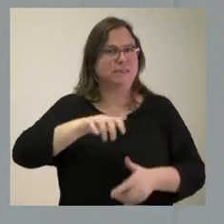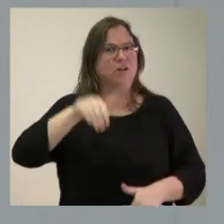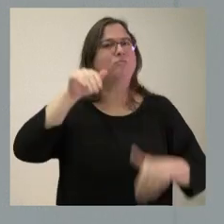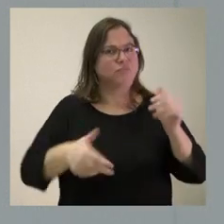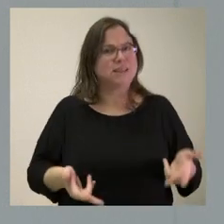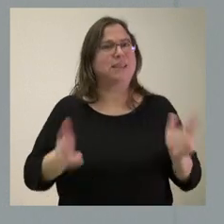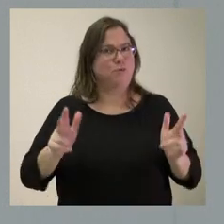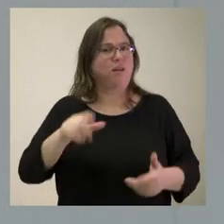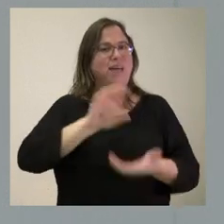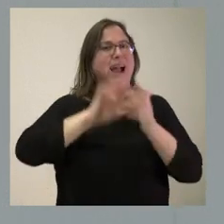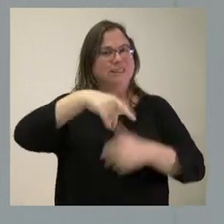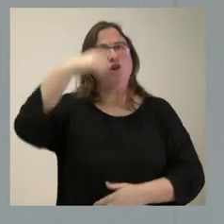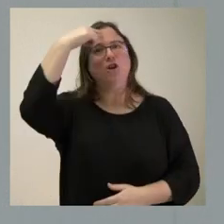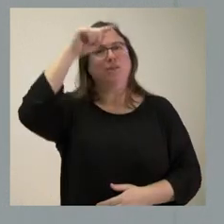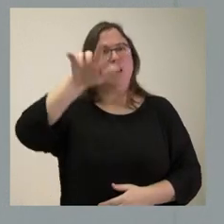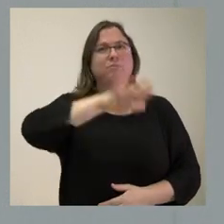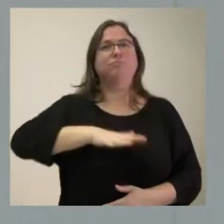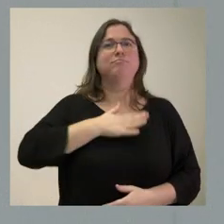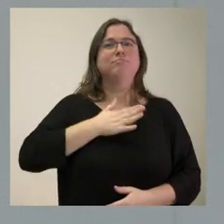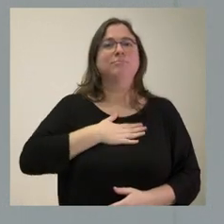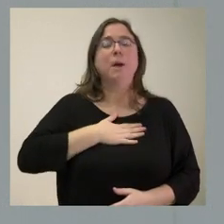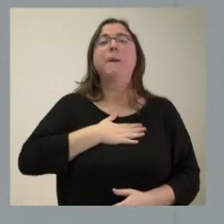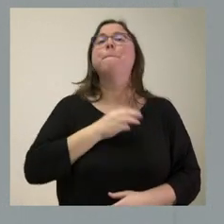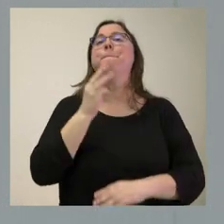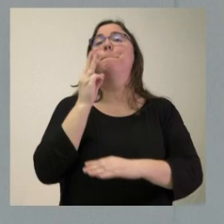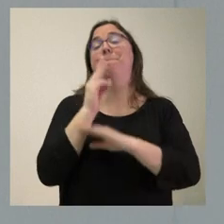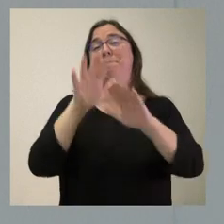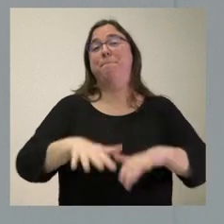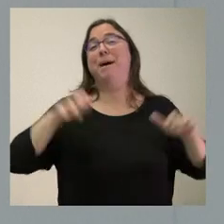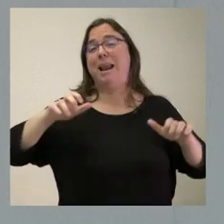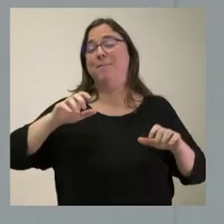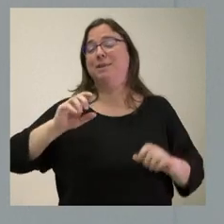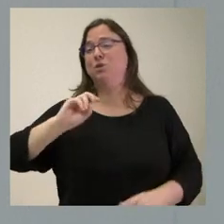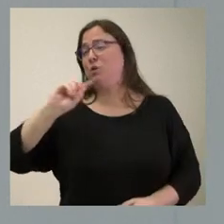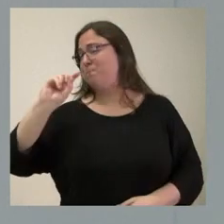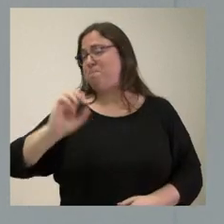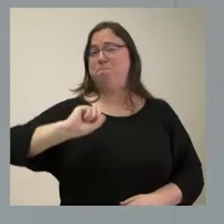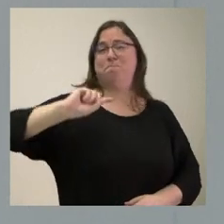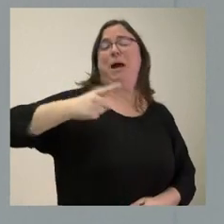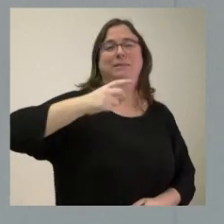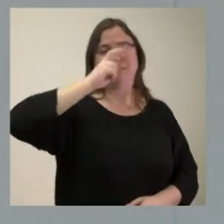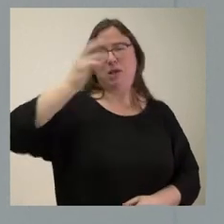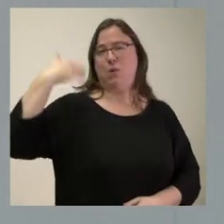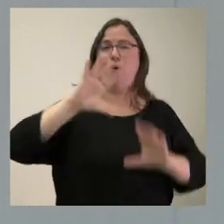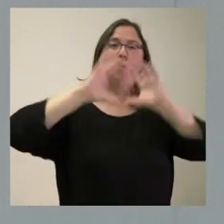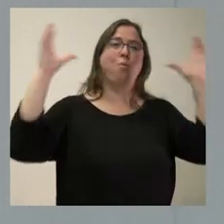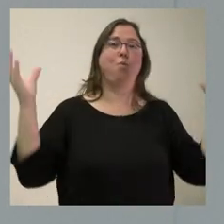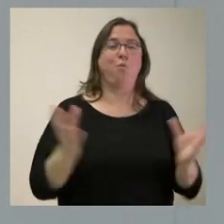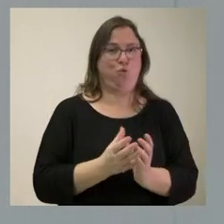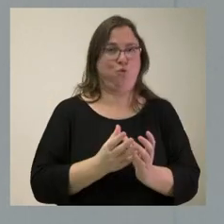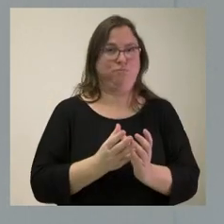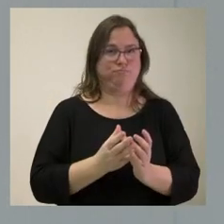porque, como ustedes saben, tenemos el Parlamento más antiguo de todo el mundo. En el año